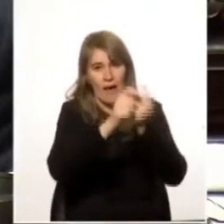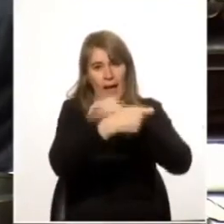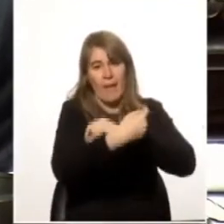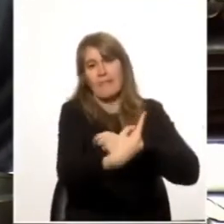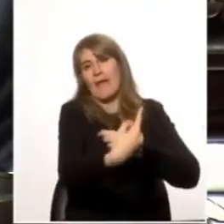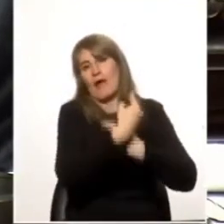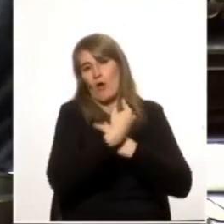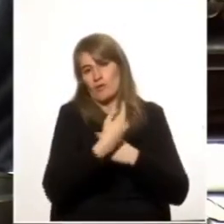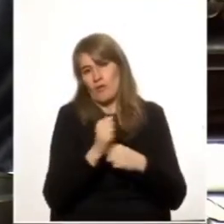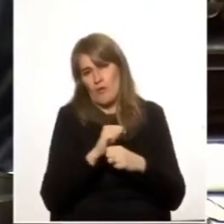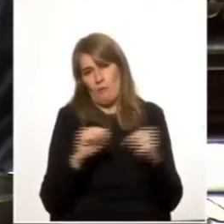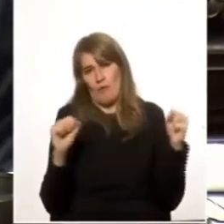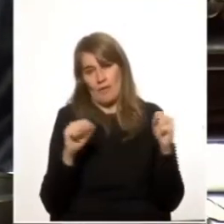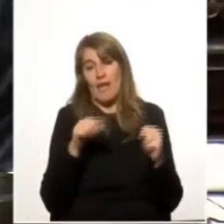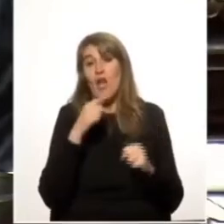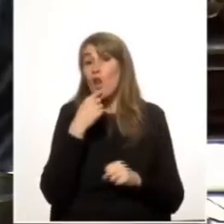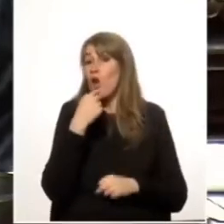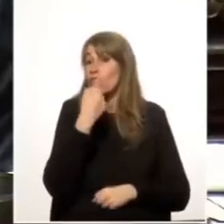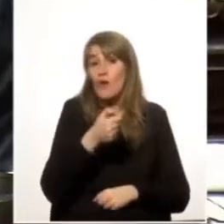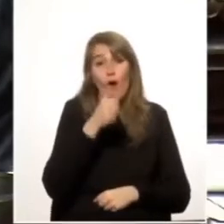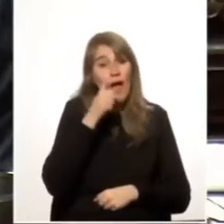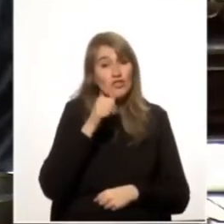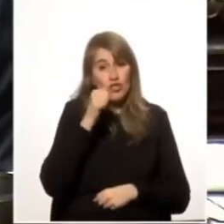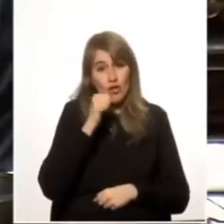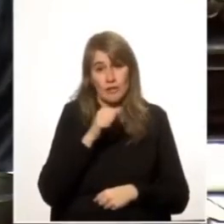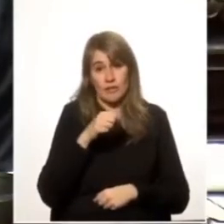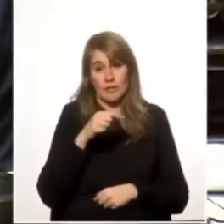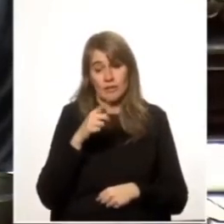Ministro de Economía, Astori.